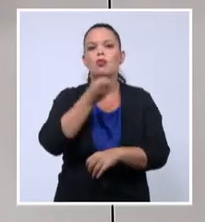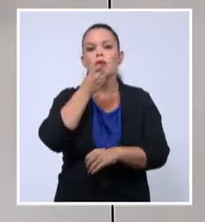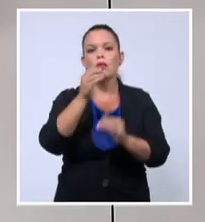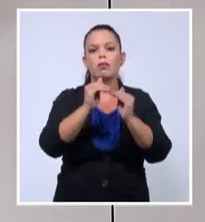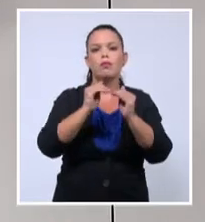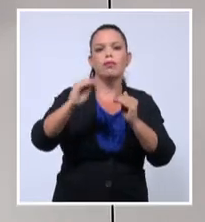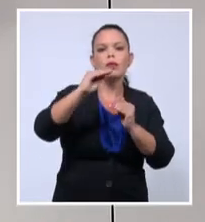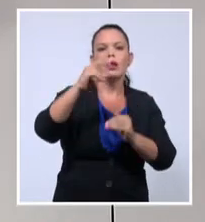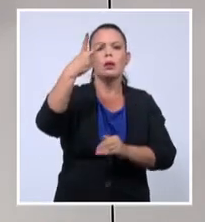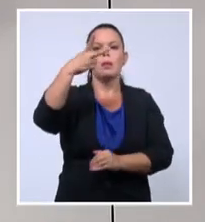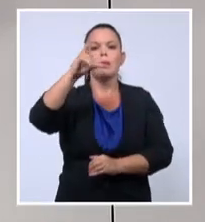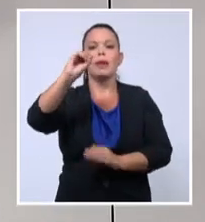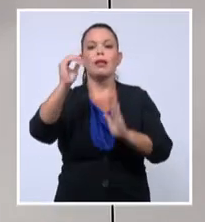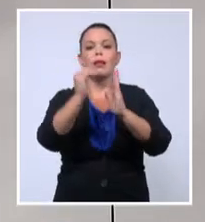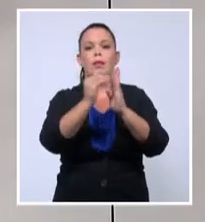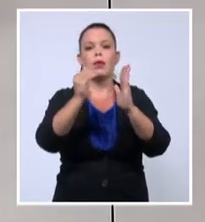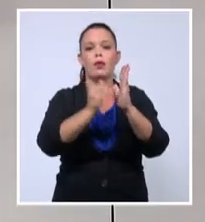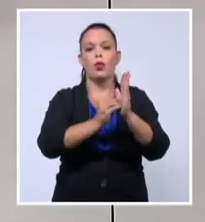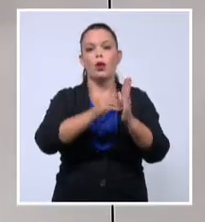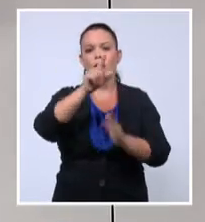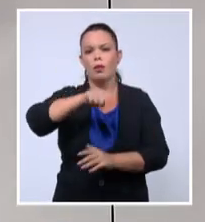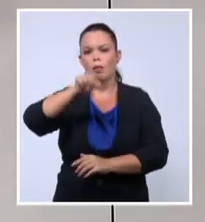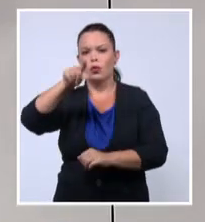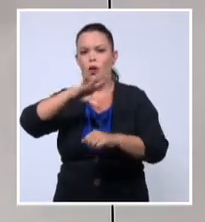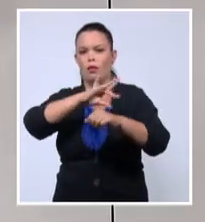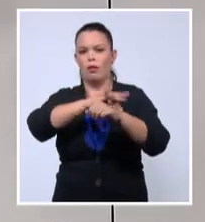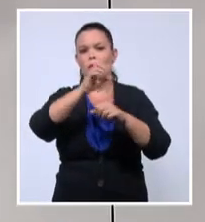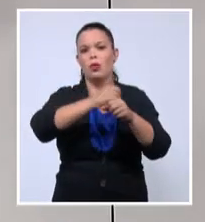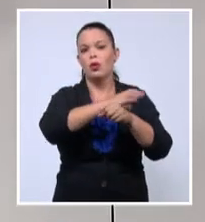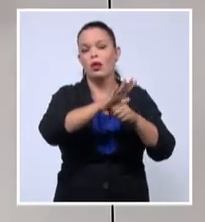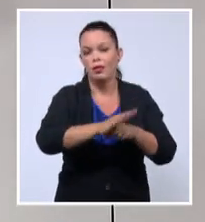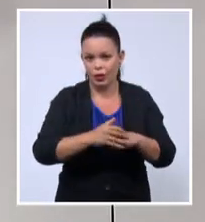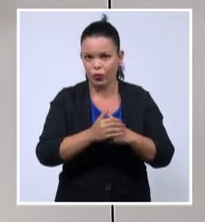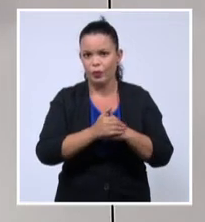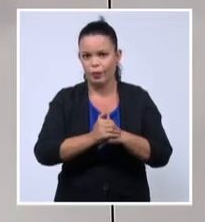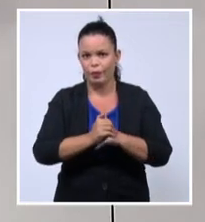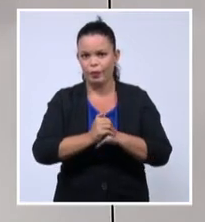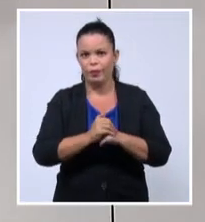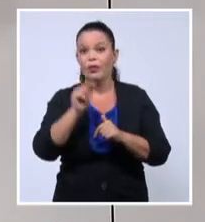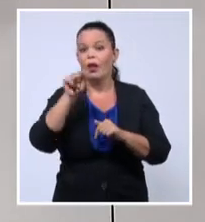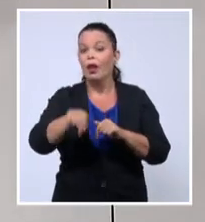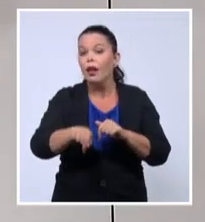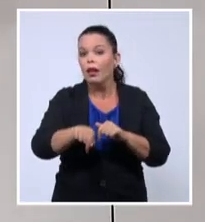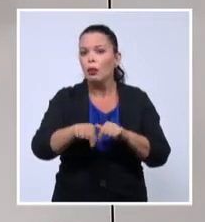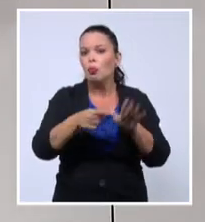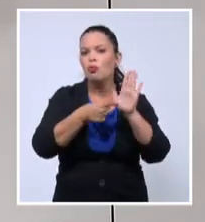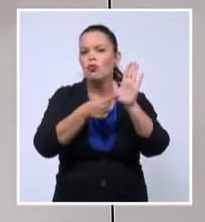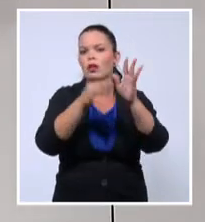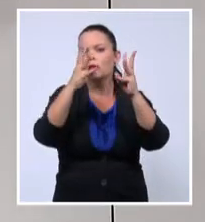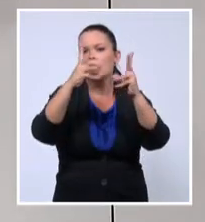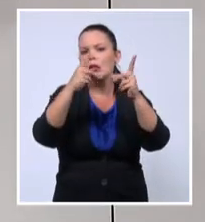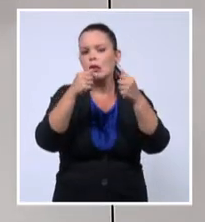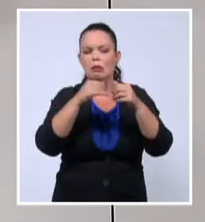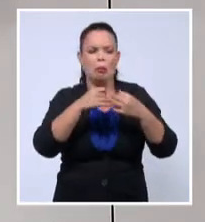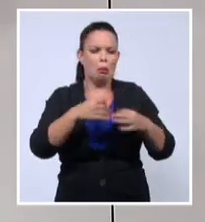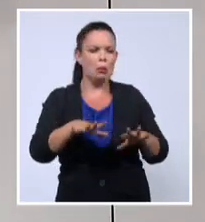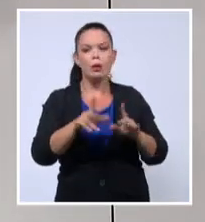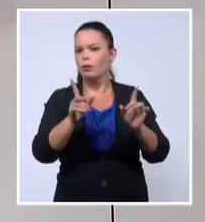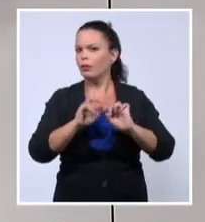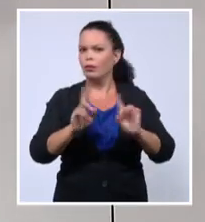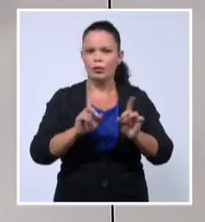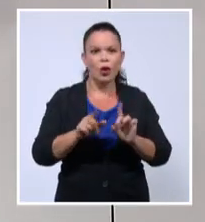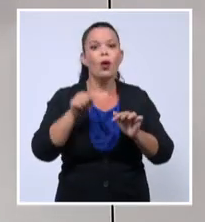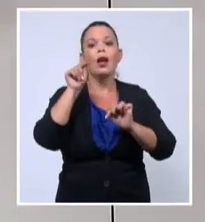contagiados por COVID-19. Y no se trata solo de una cifra más, sino del desafío multidimensional que